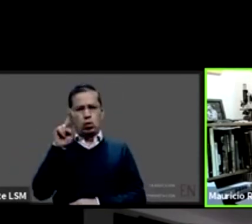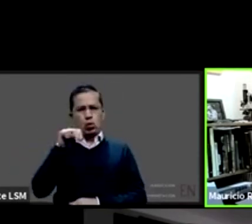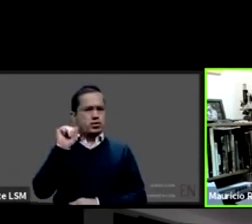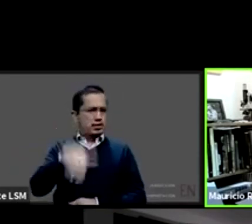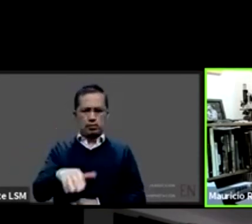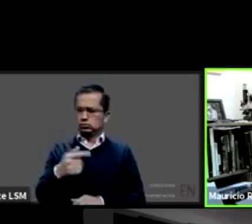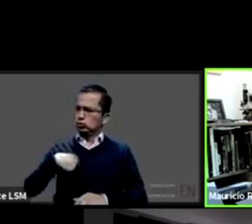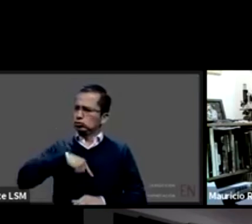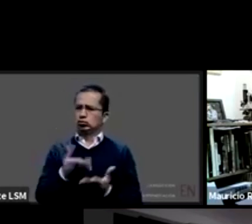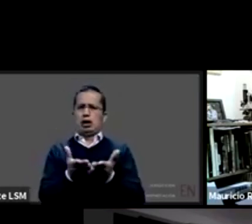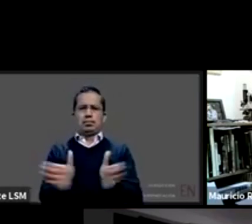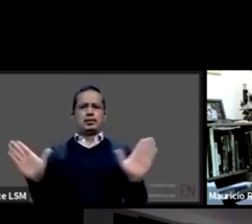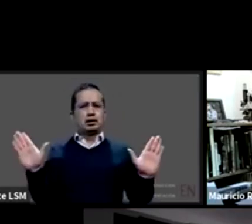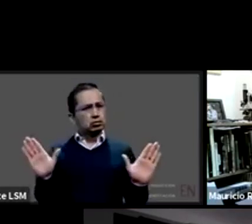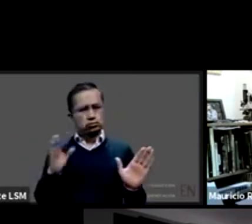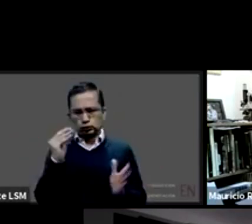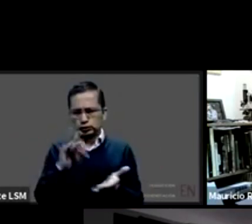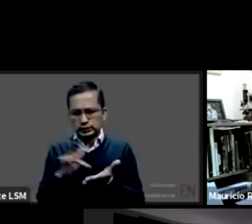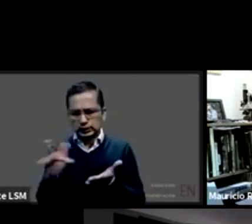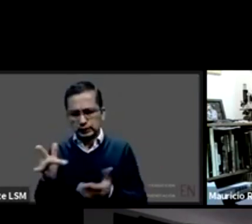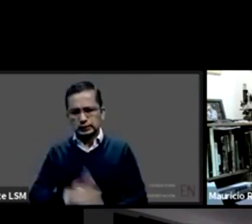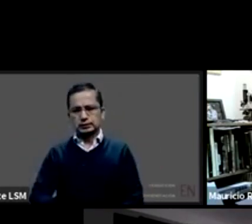gracias gracias gracias mauricio ricardo